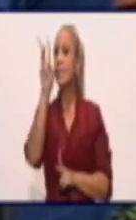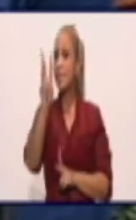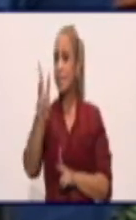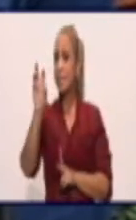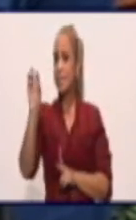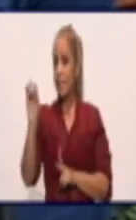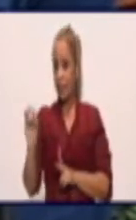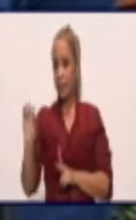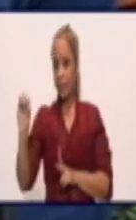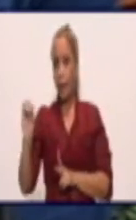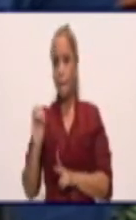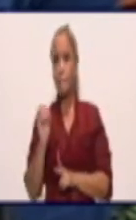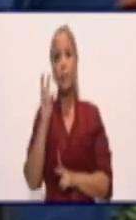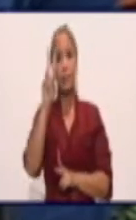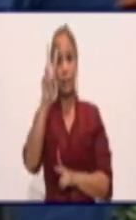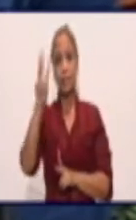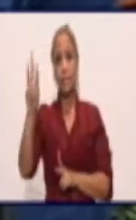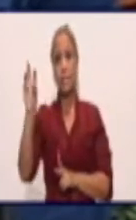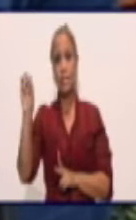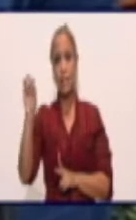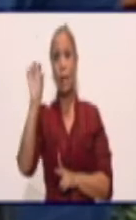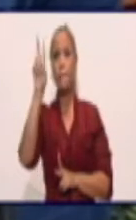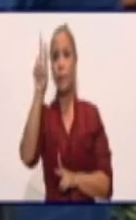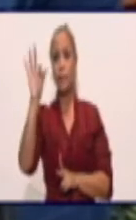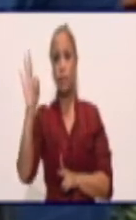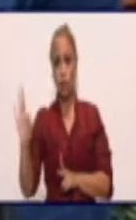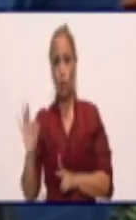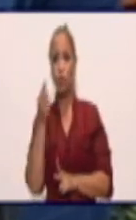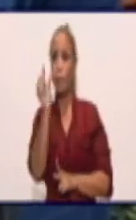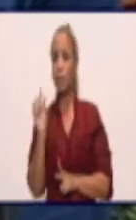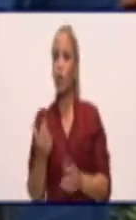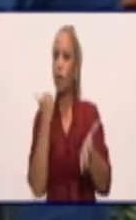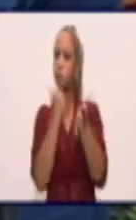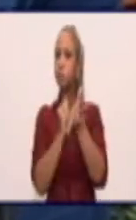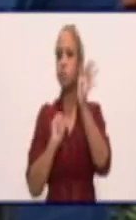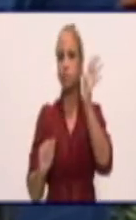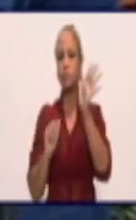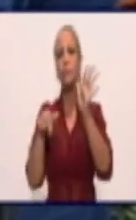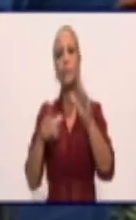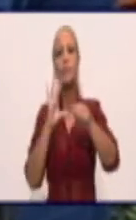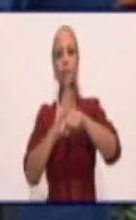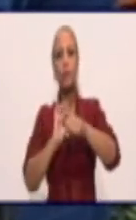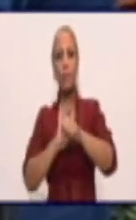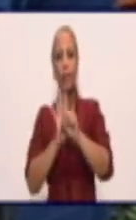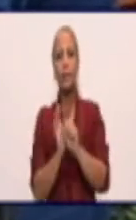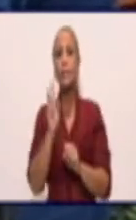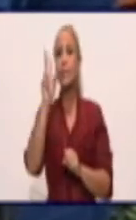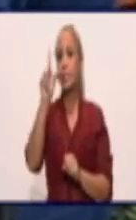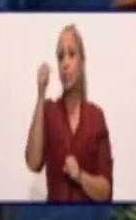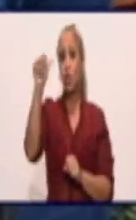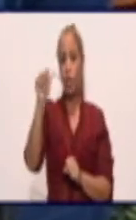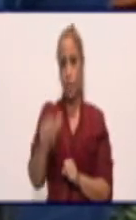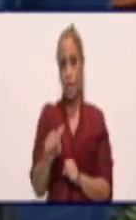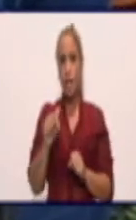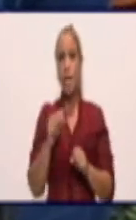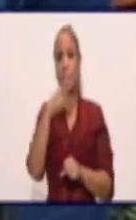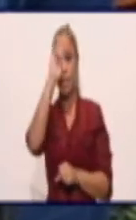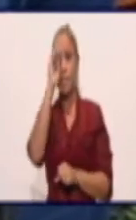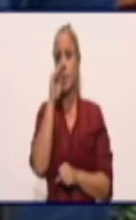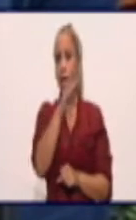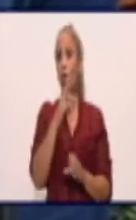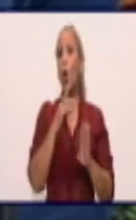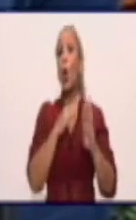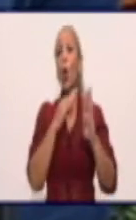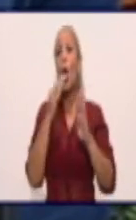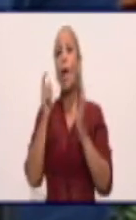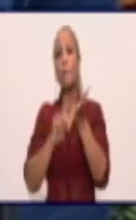personas confirmadas padeciendo la enfermedad. 310 ingresados en Granma y 18